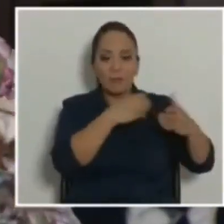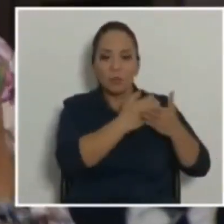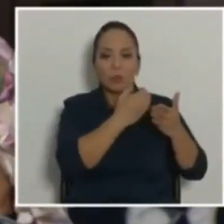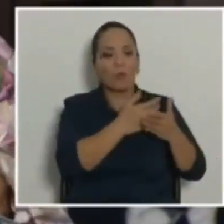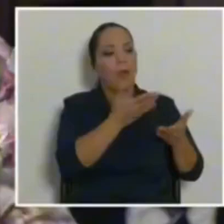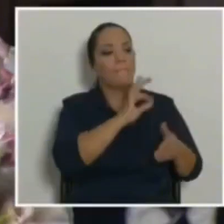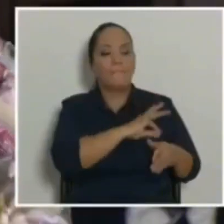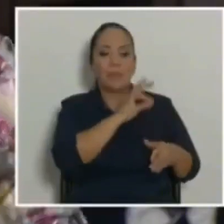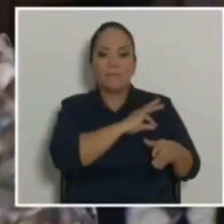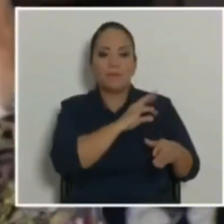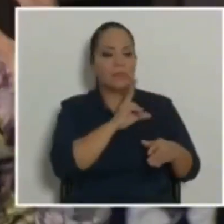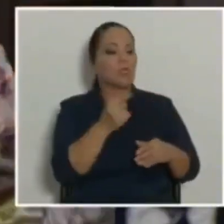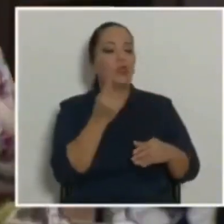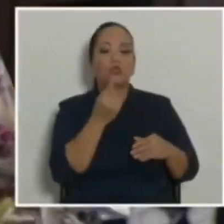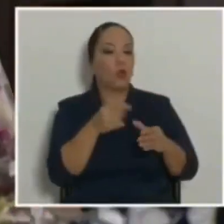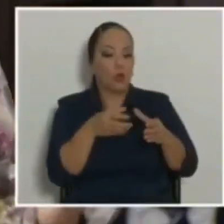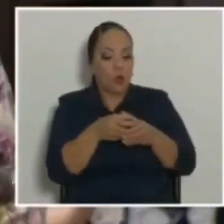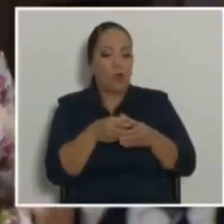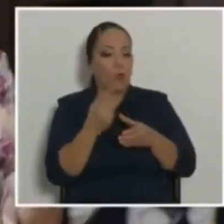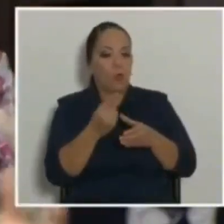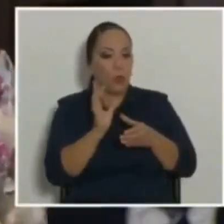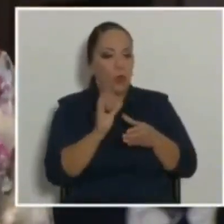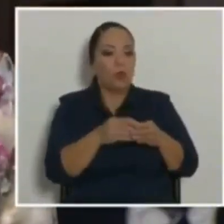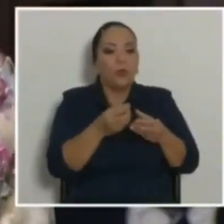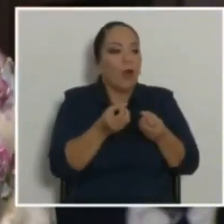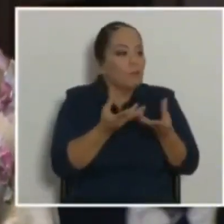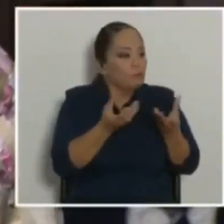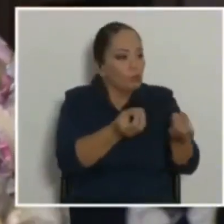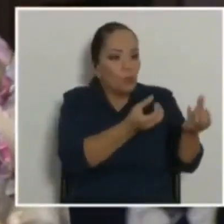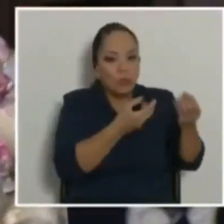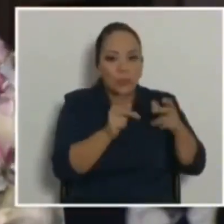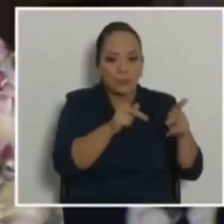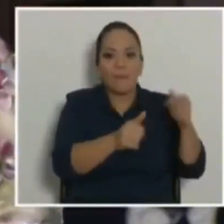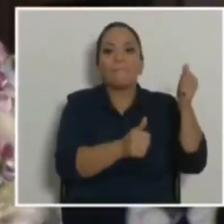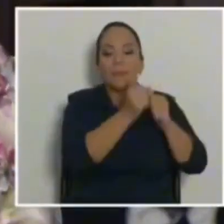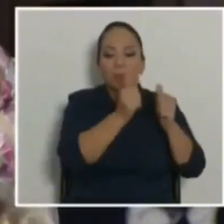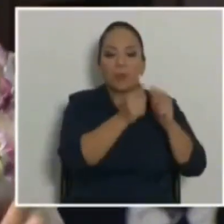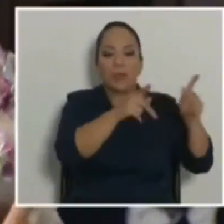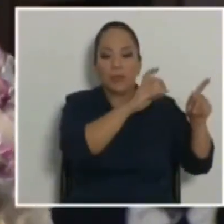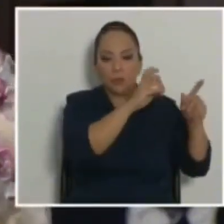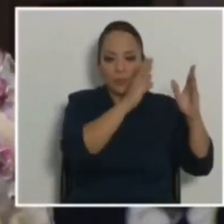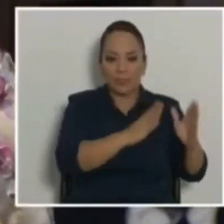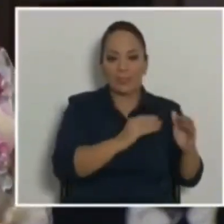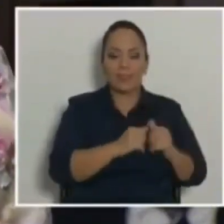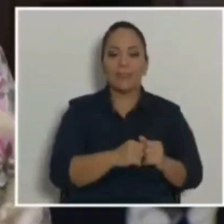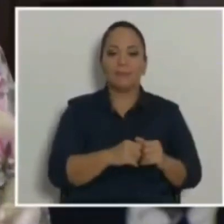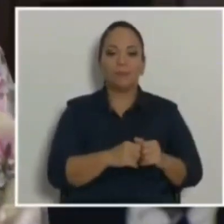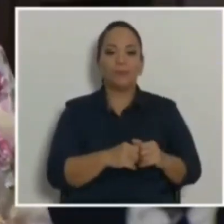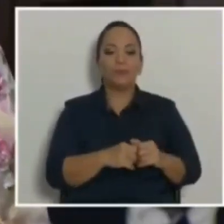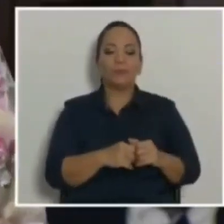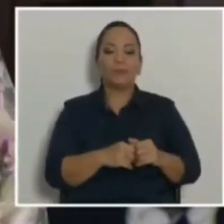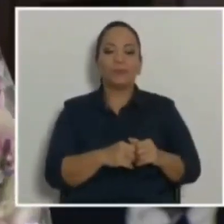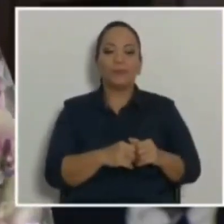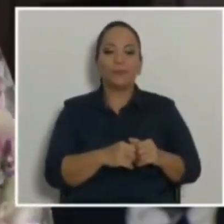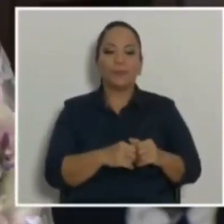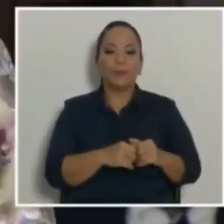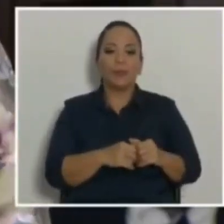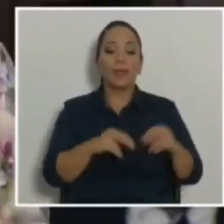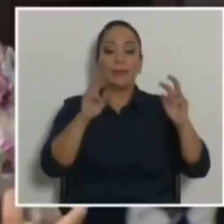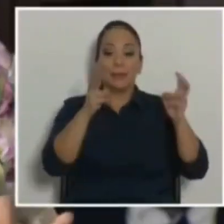beneficiar a uno, sino a la gran mayoría de los costarrizantes. Y es que el gran incentivo para salir de